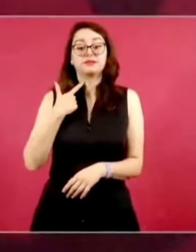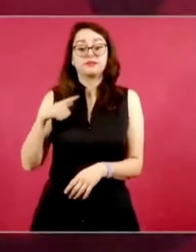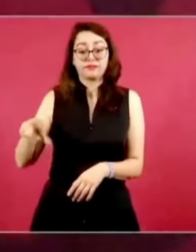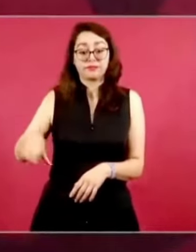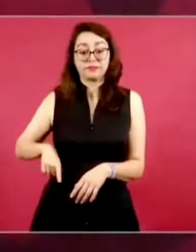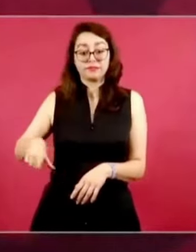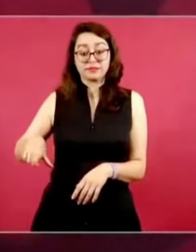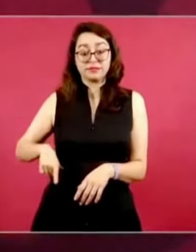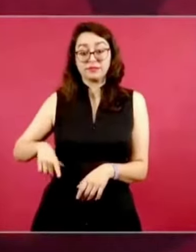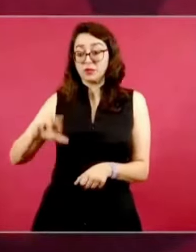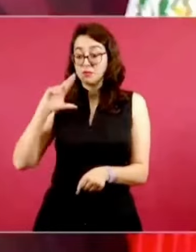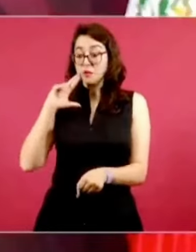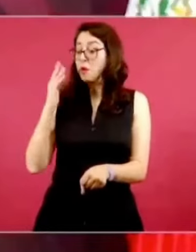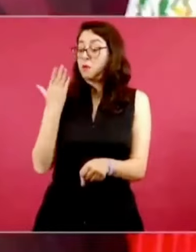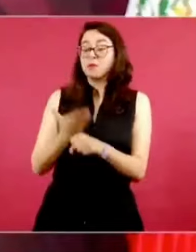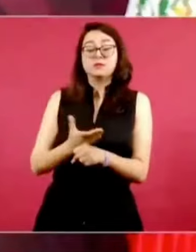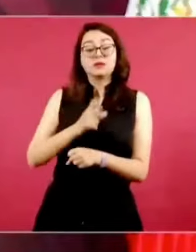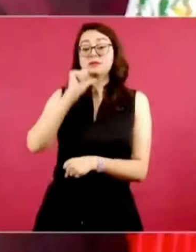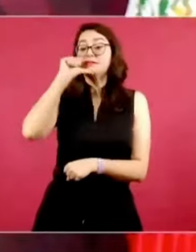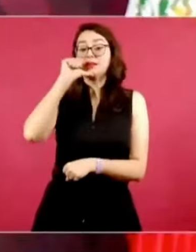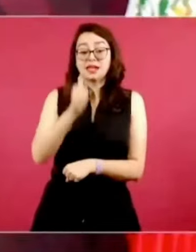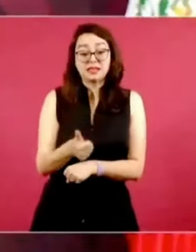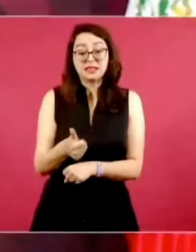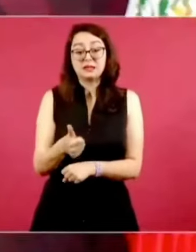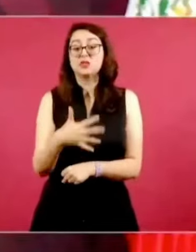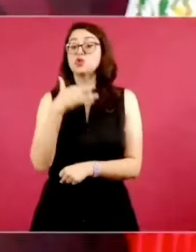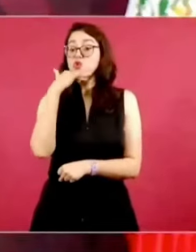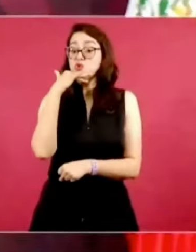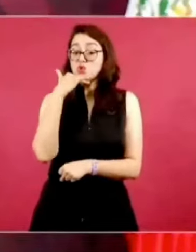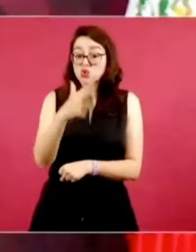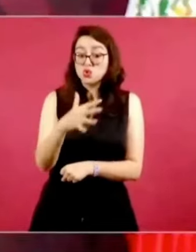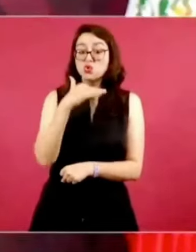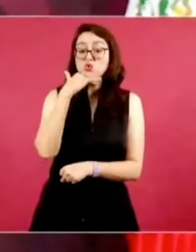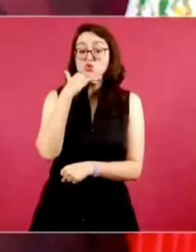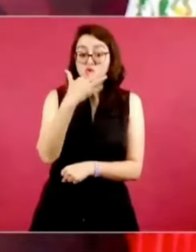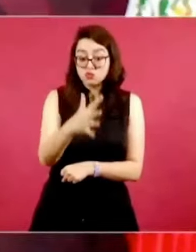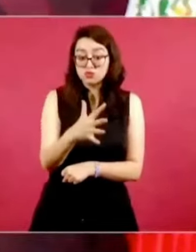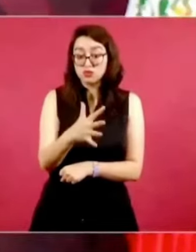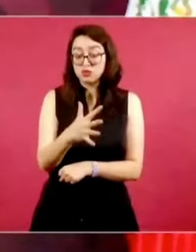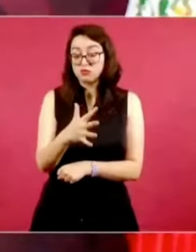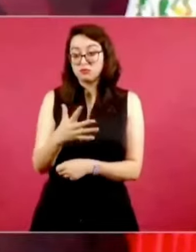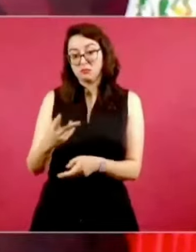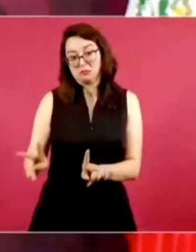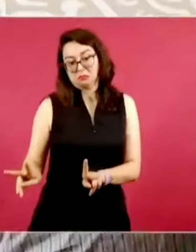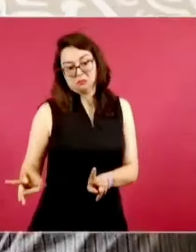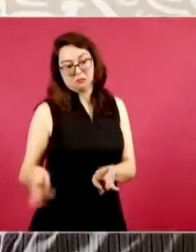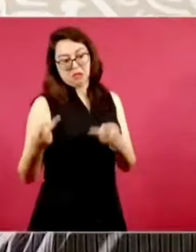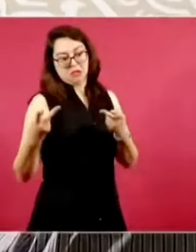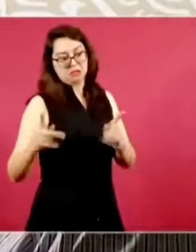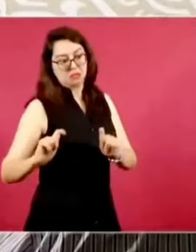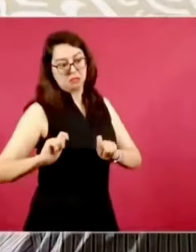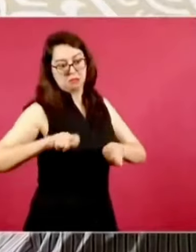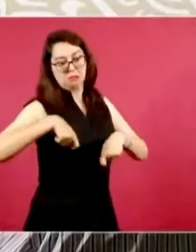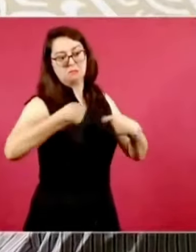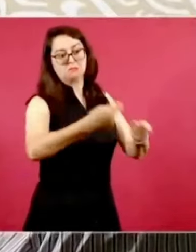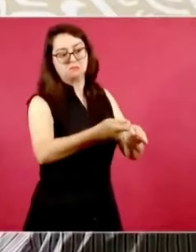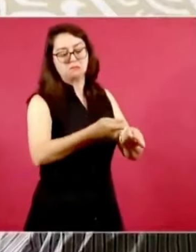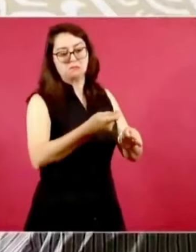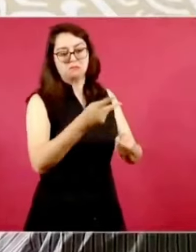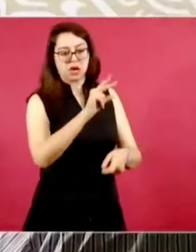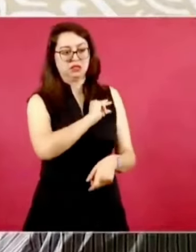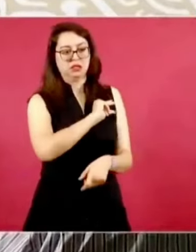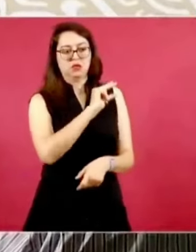sostengo que por la corrupción se habían transferido a empresas particulares.